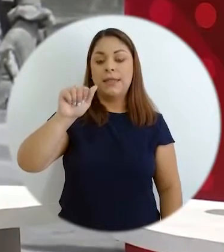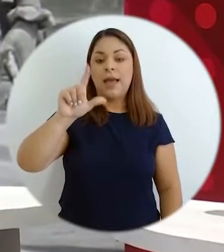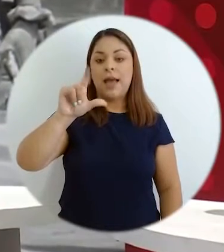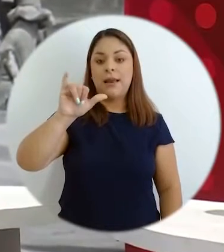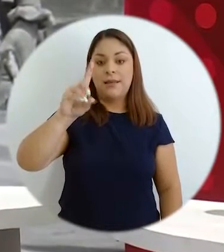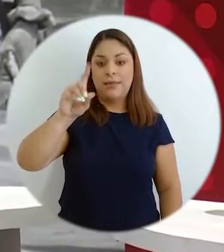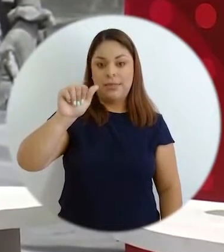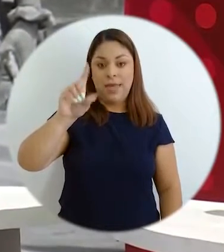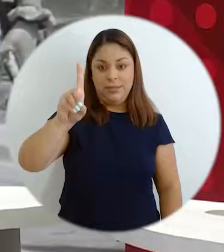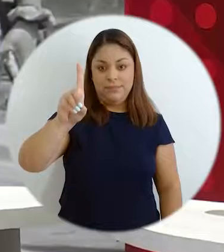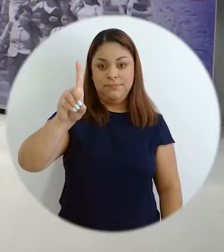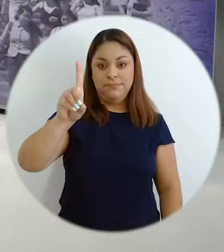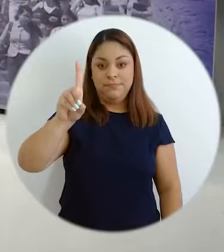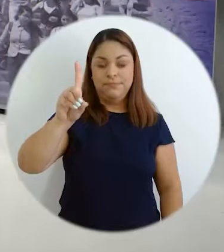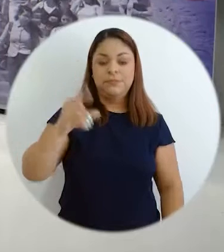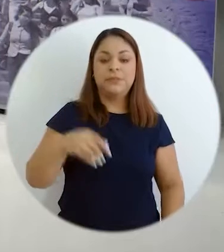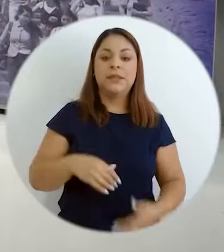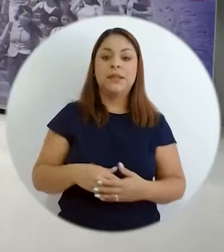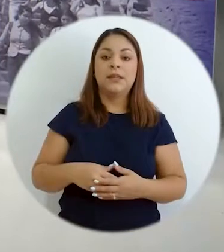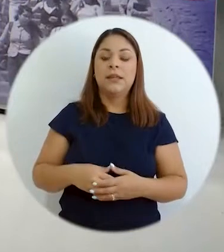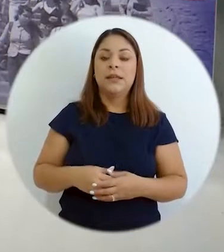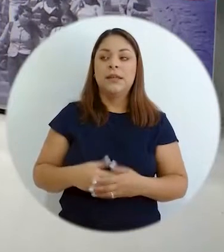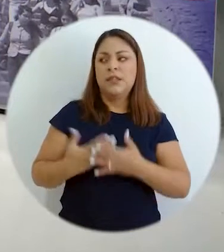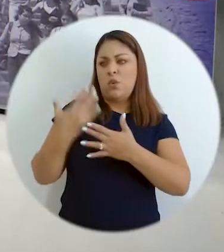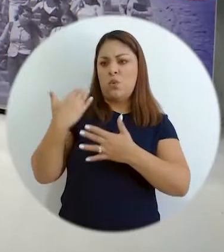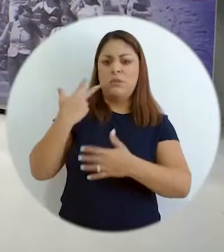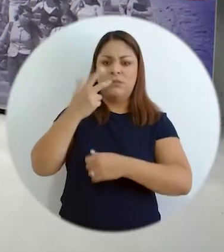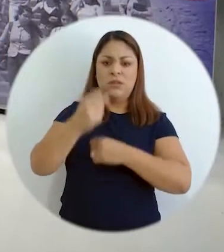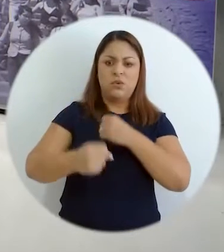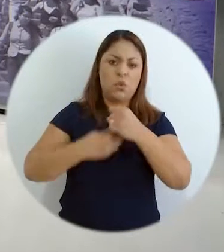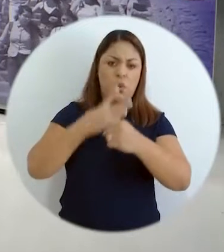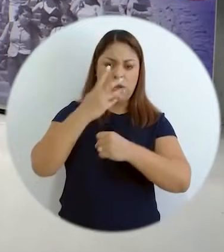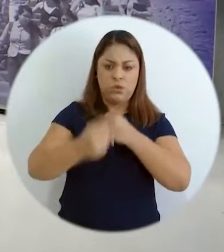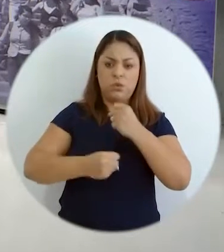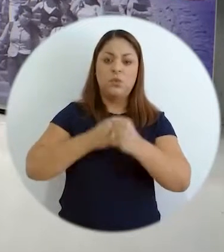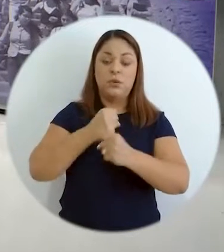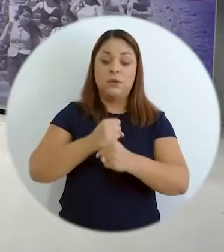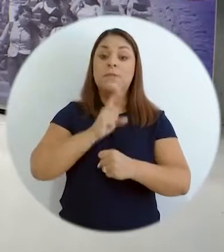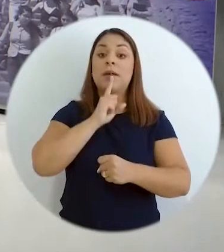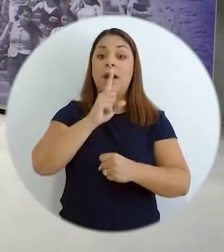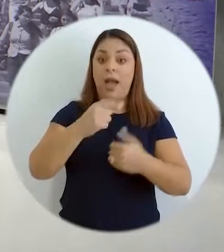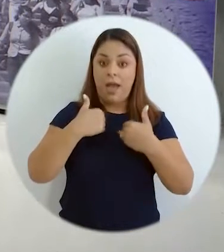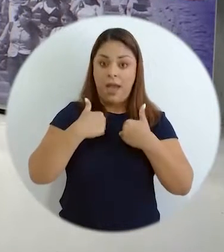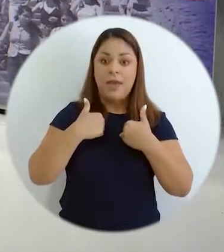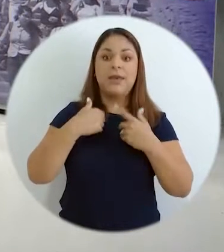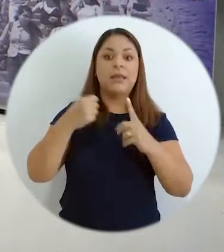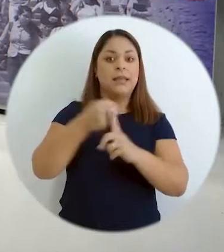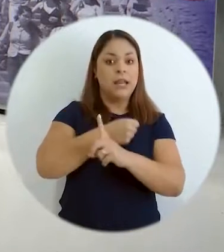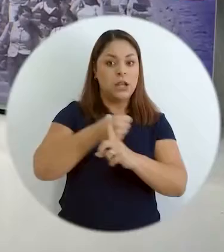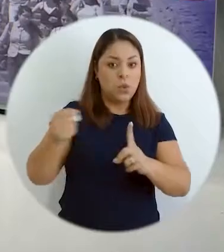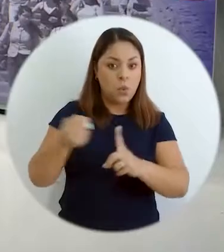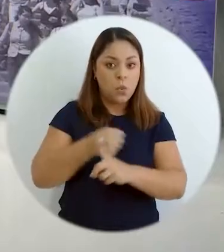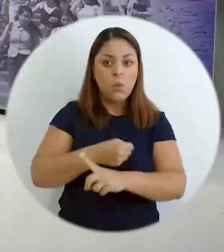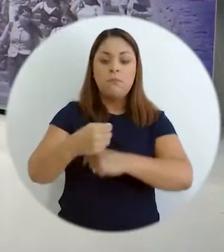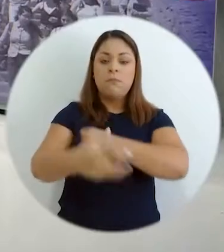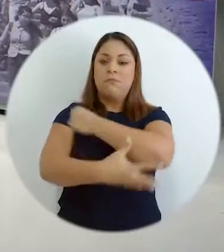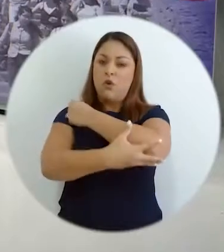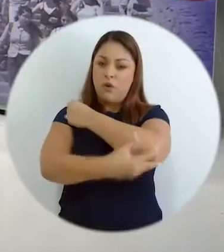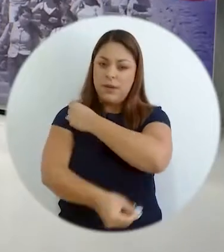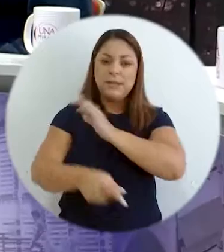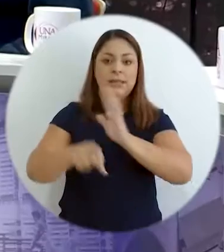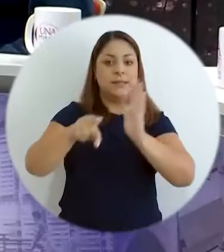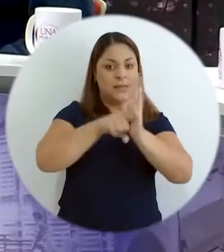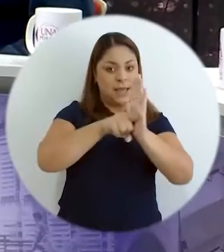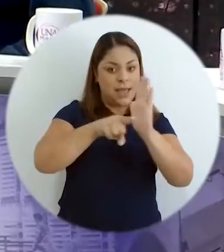tres o cuatro años. Hay una correlación entre pobreza y delincuencia y demás